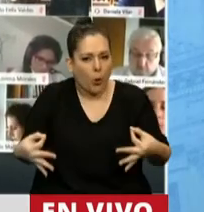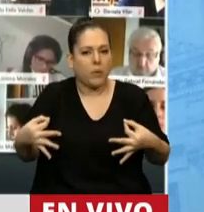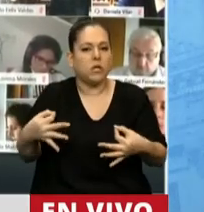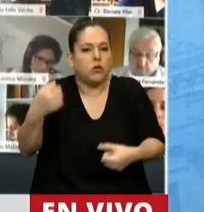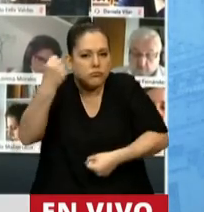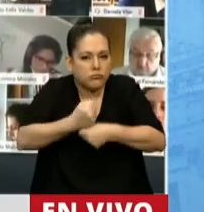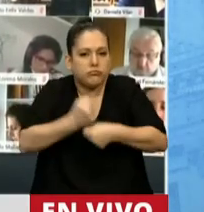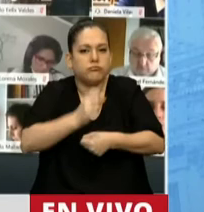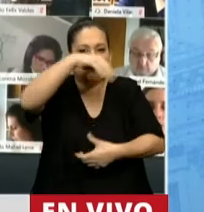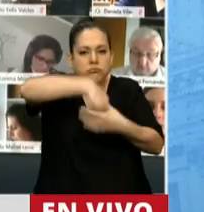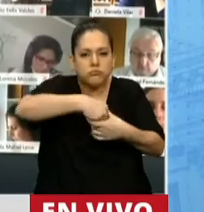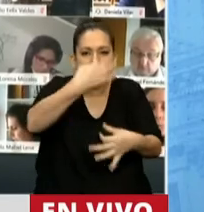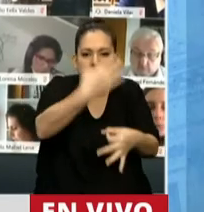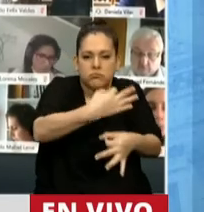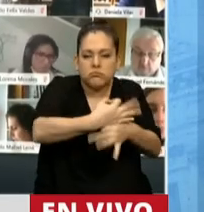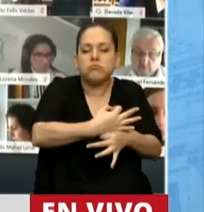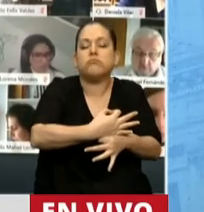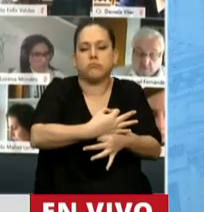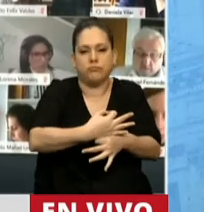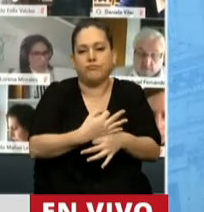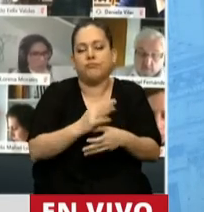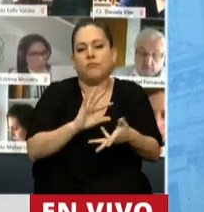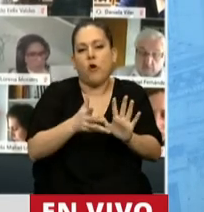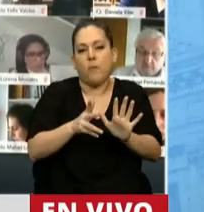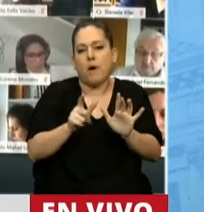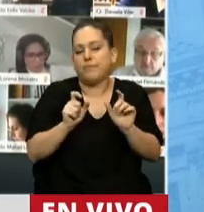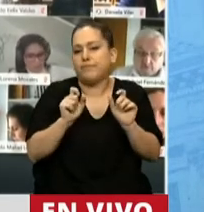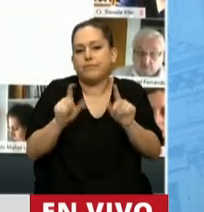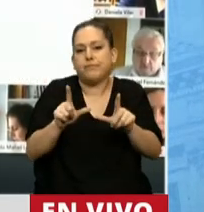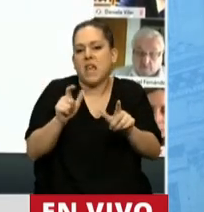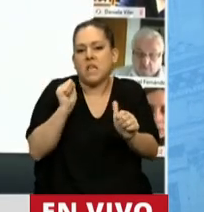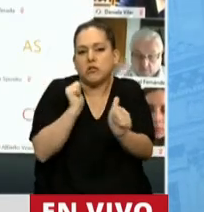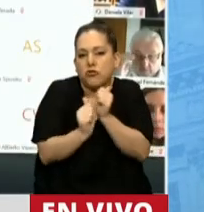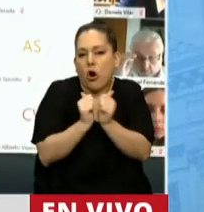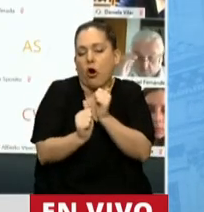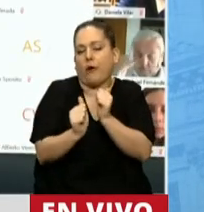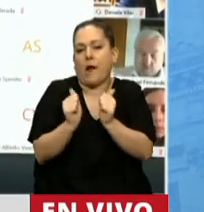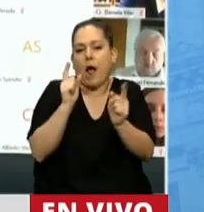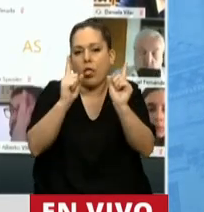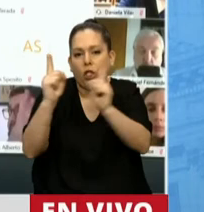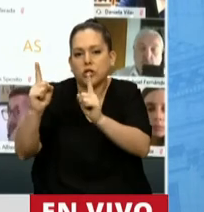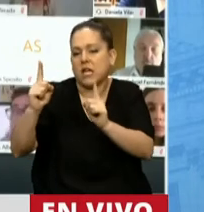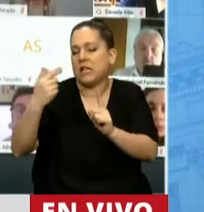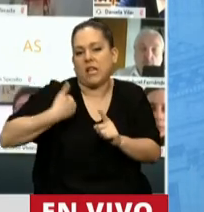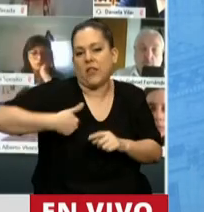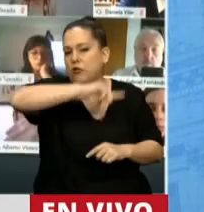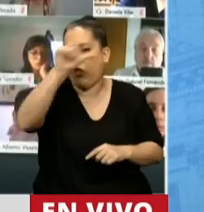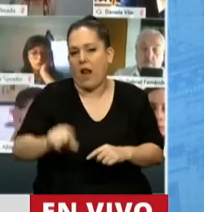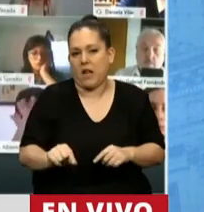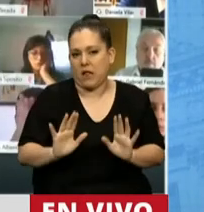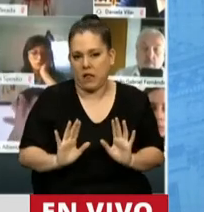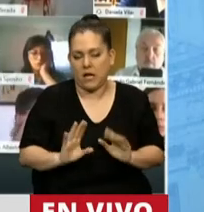comunidad educativa que caracteriza la historia y el aporte de los docentes de la República Argentina.